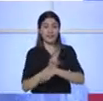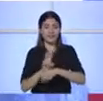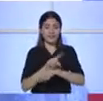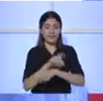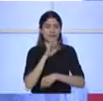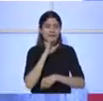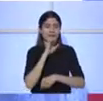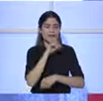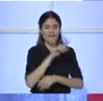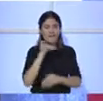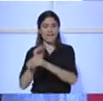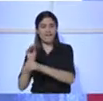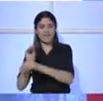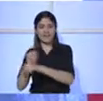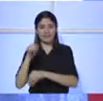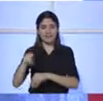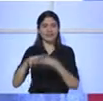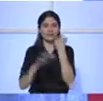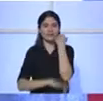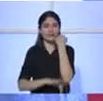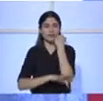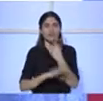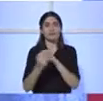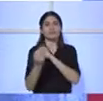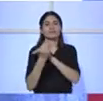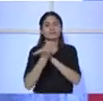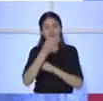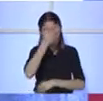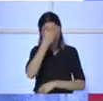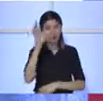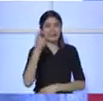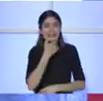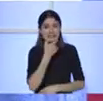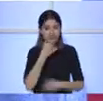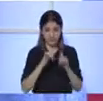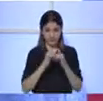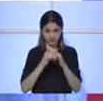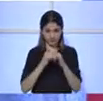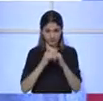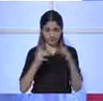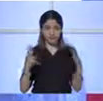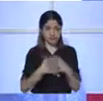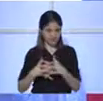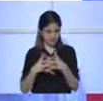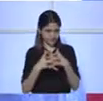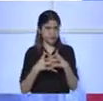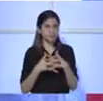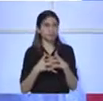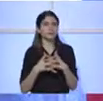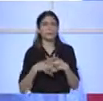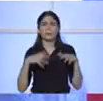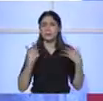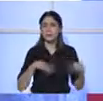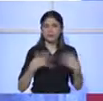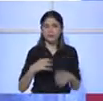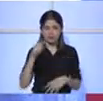inglés. Es decir, tenemos también una gestión importantísima en cuanto a tierras. Nosotros le estamos asesorando al